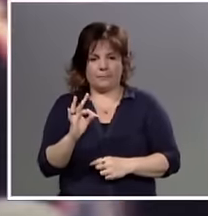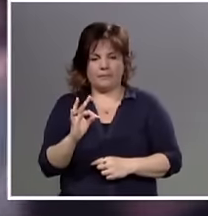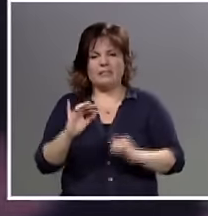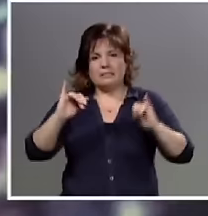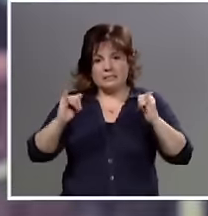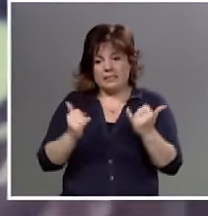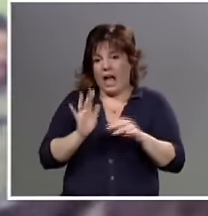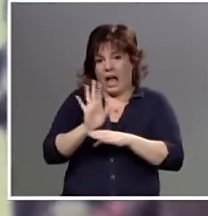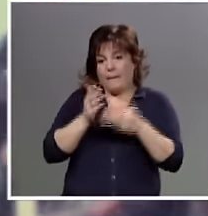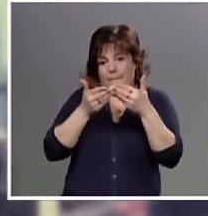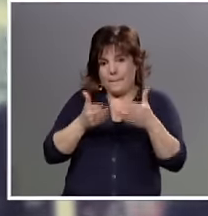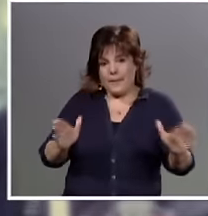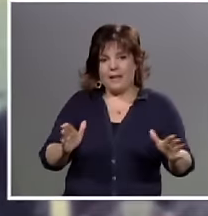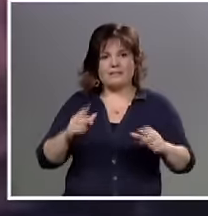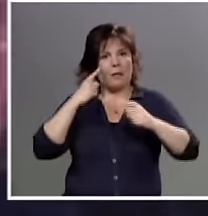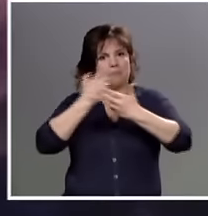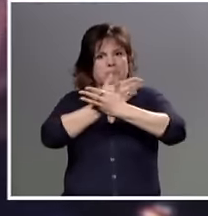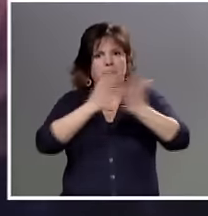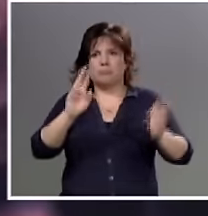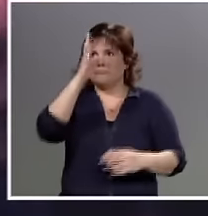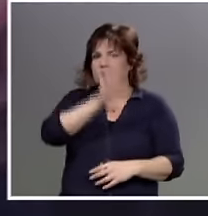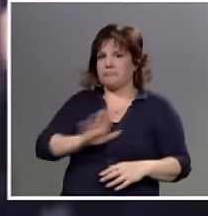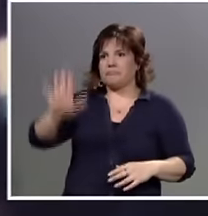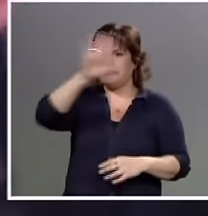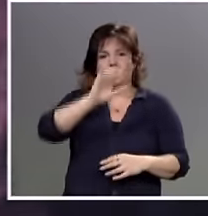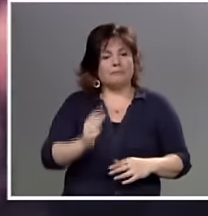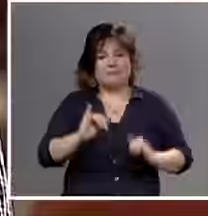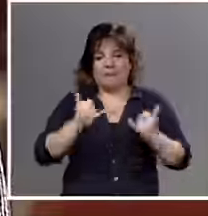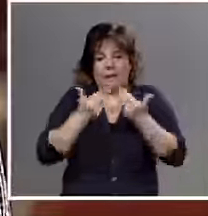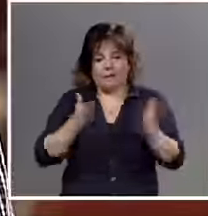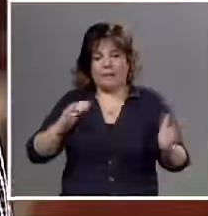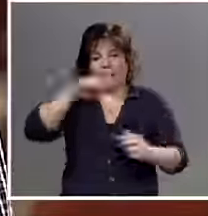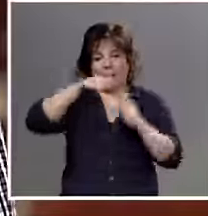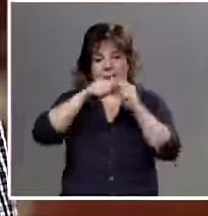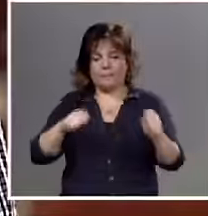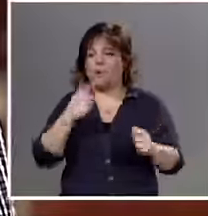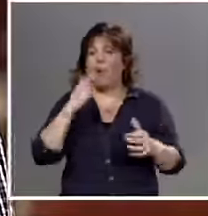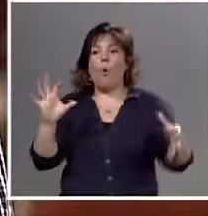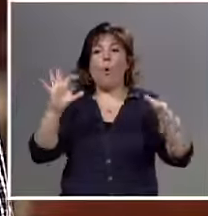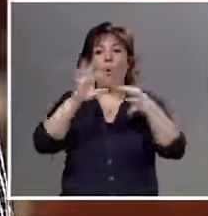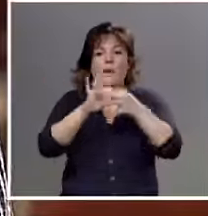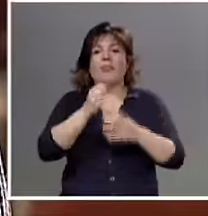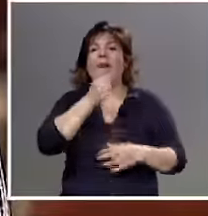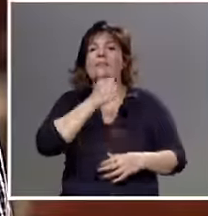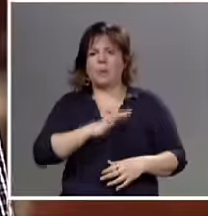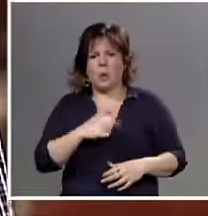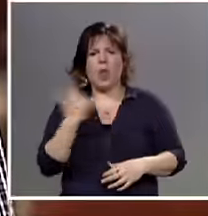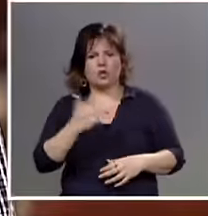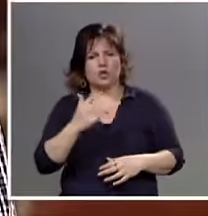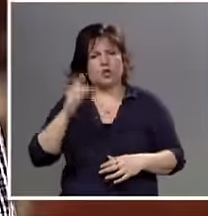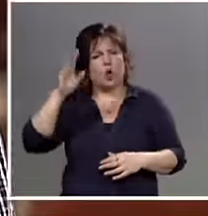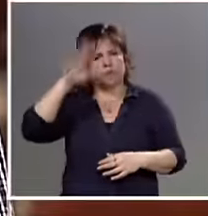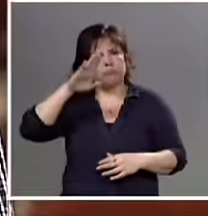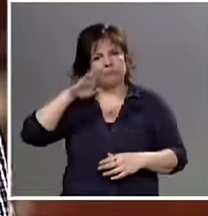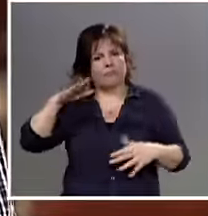Irrumpía así para siempre en la escena nacional el PIT-CNT. Unidad histórica que celebramos y que conmemoramos,